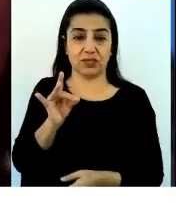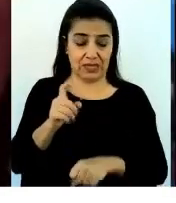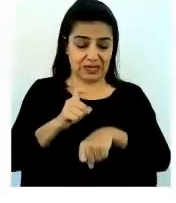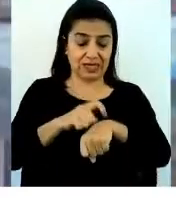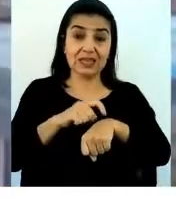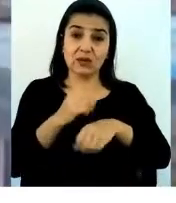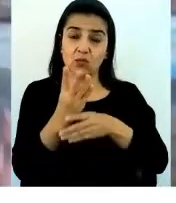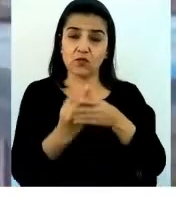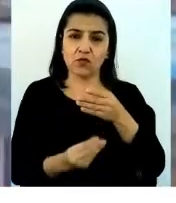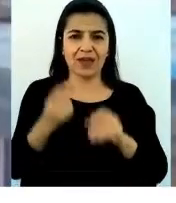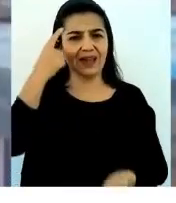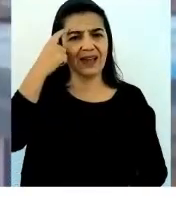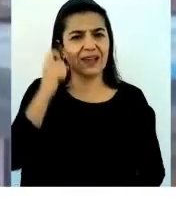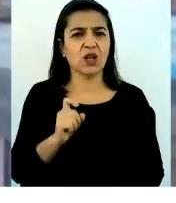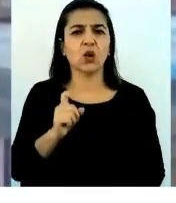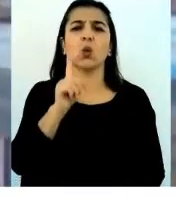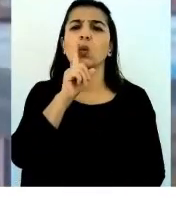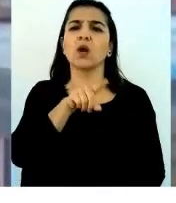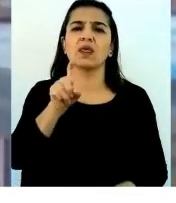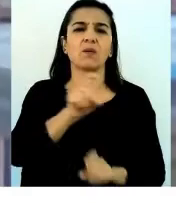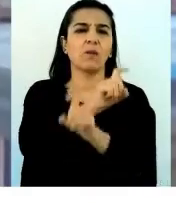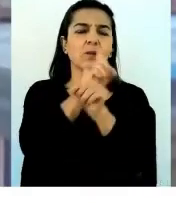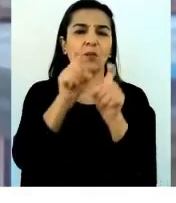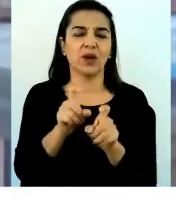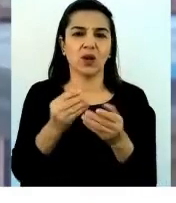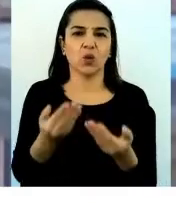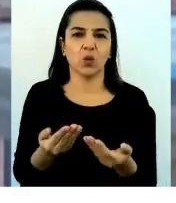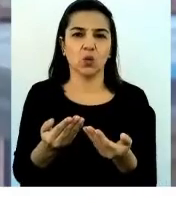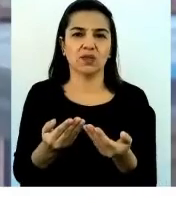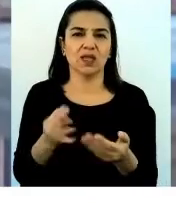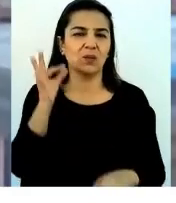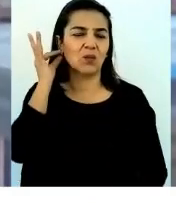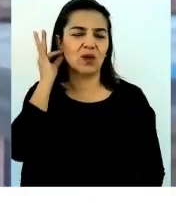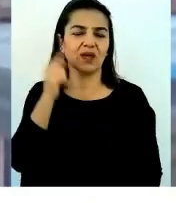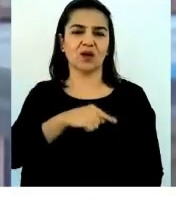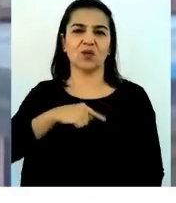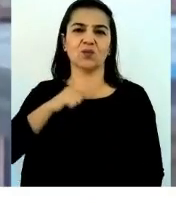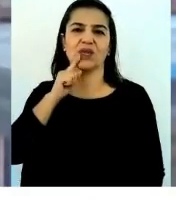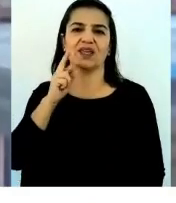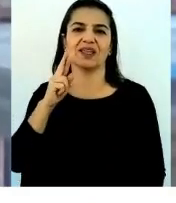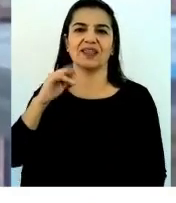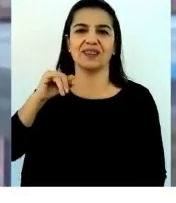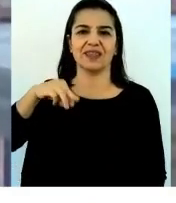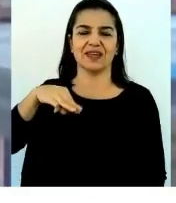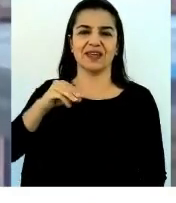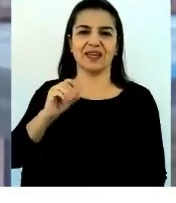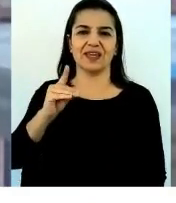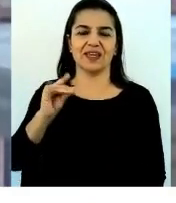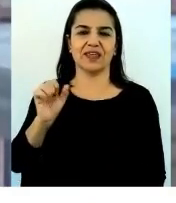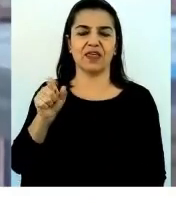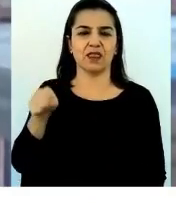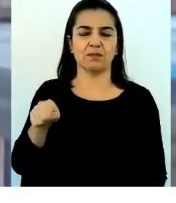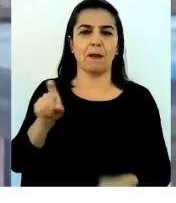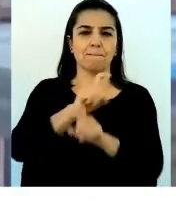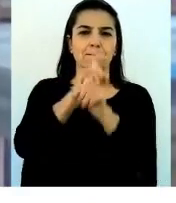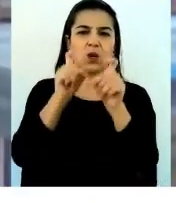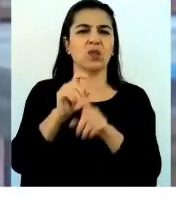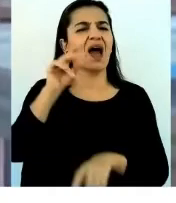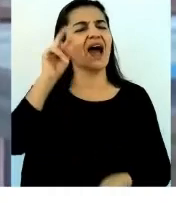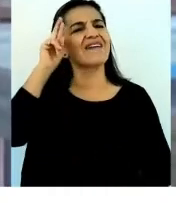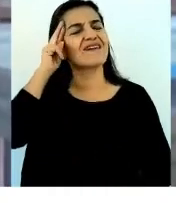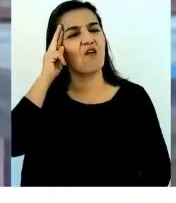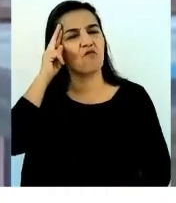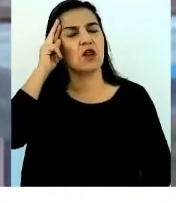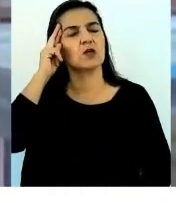tiempo, así que creo que nos alcanza para una última pregunta, que es de Trinidad, que dice, ¿qué reflexiones tienes para que estas